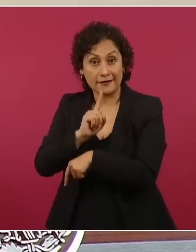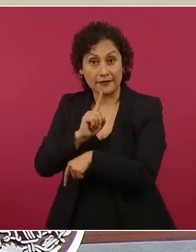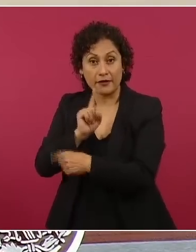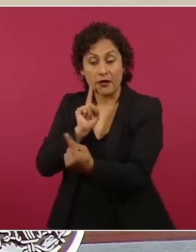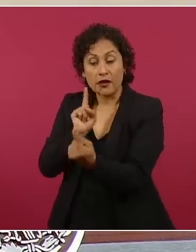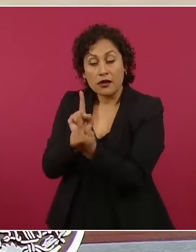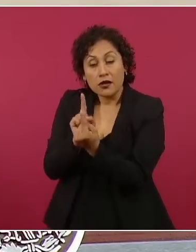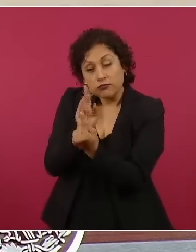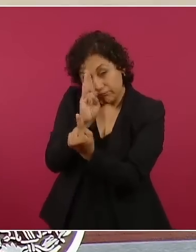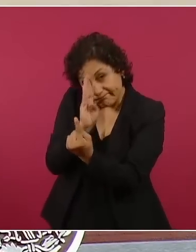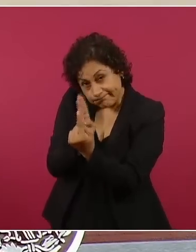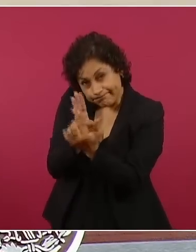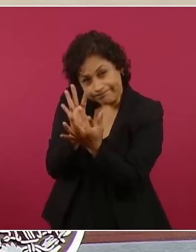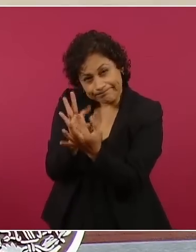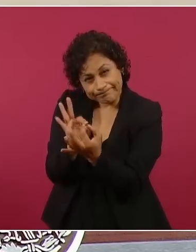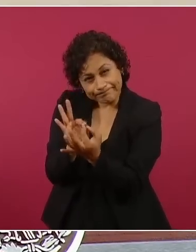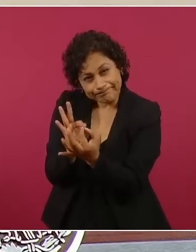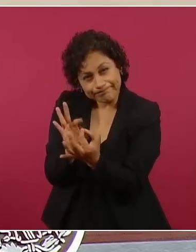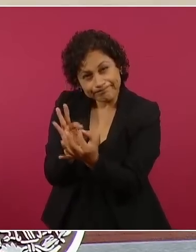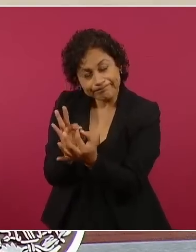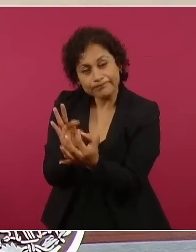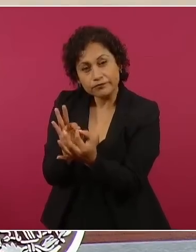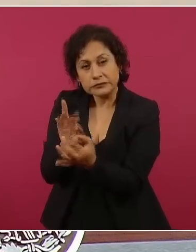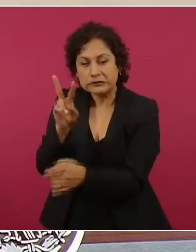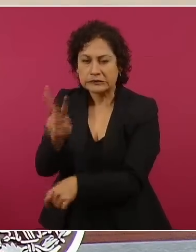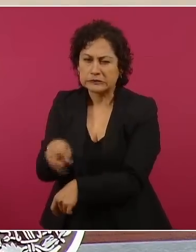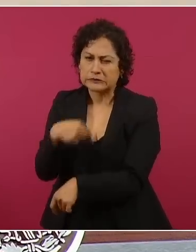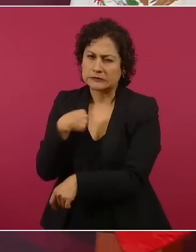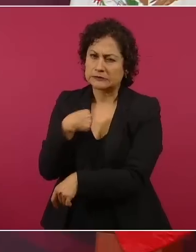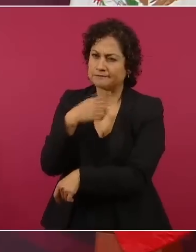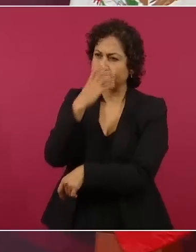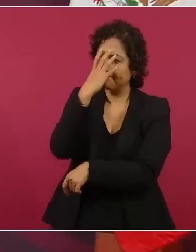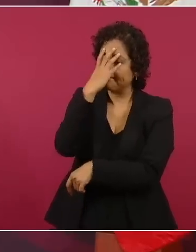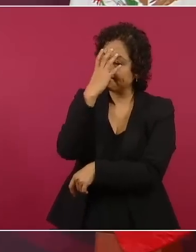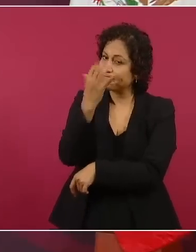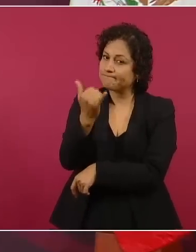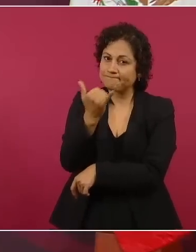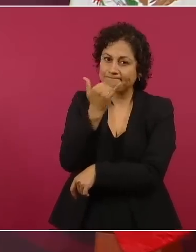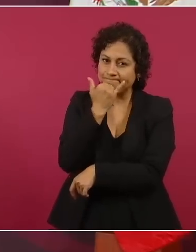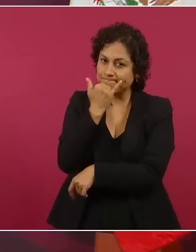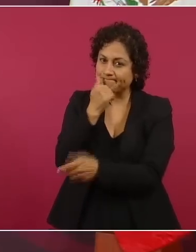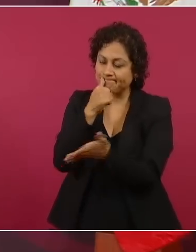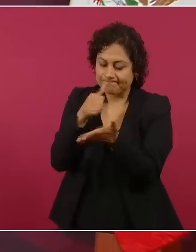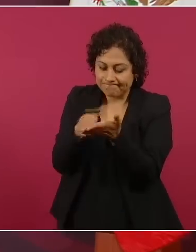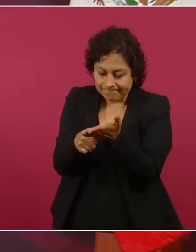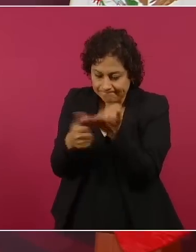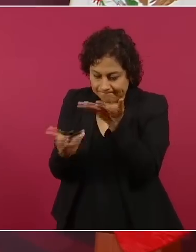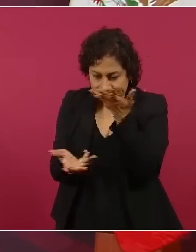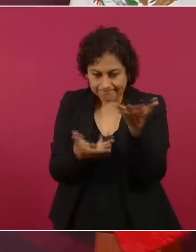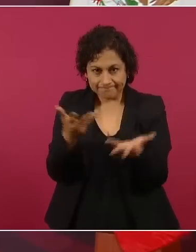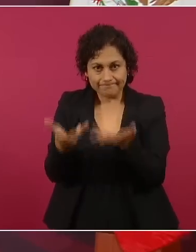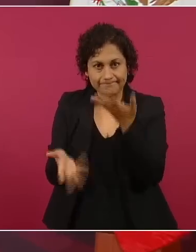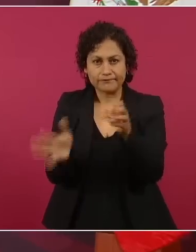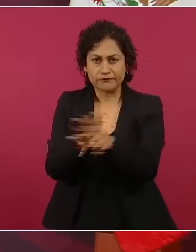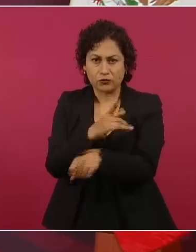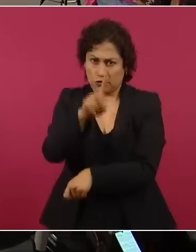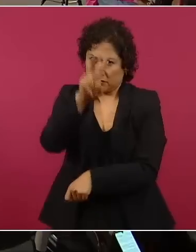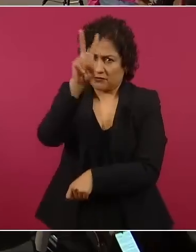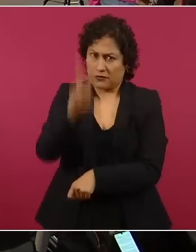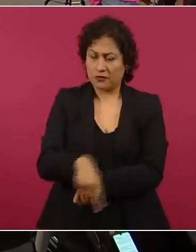ha sido muy bueno con nosotros,